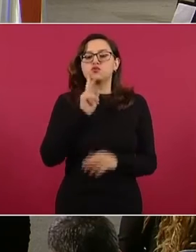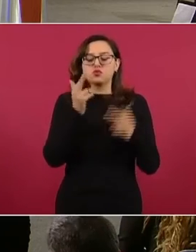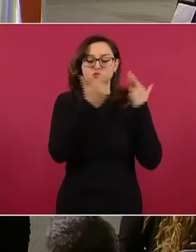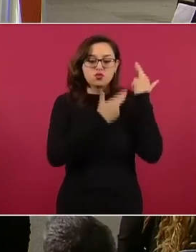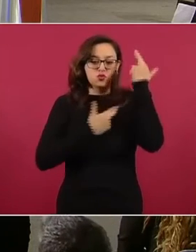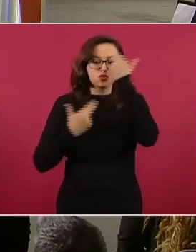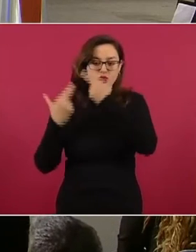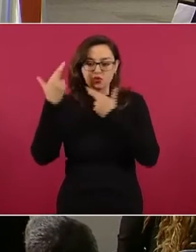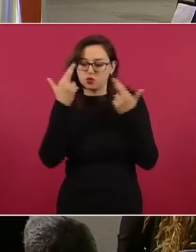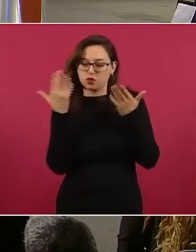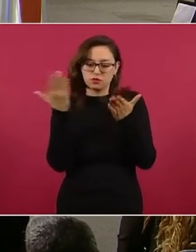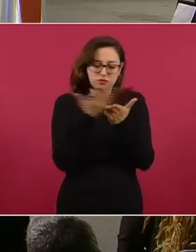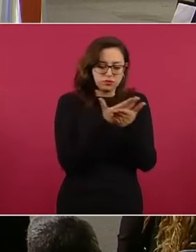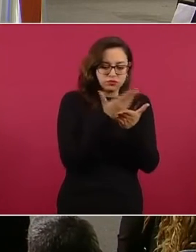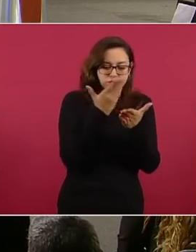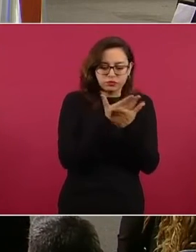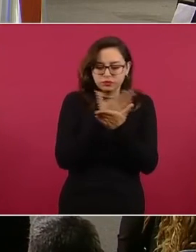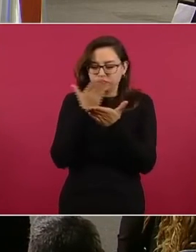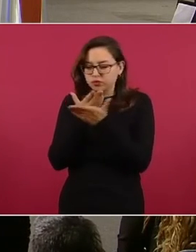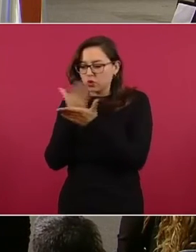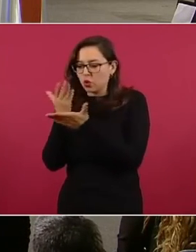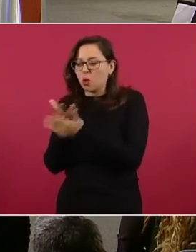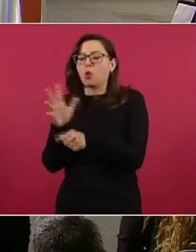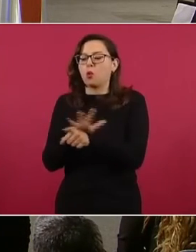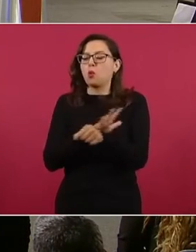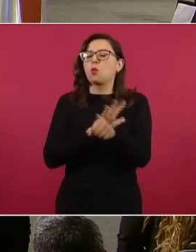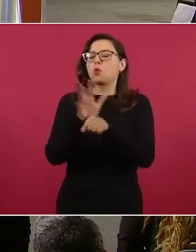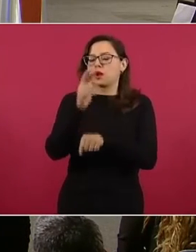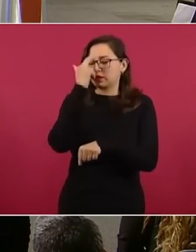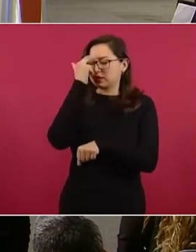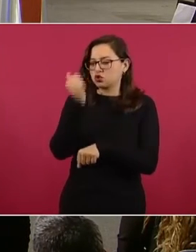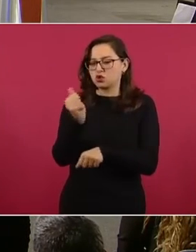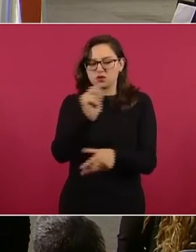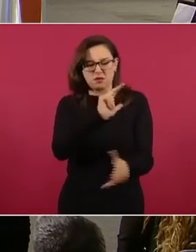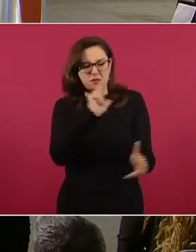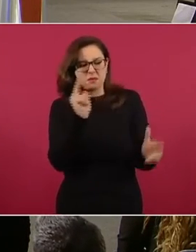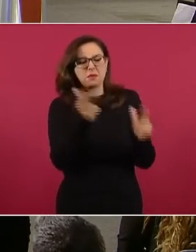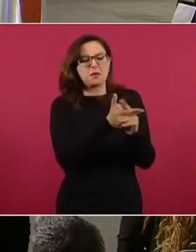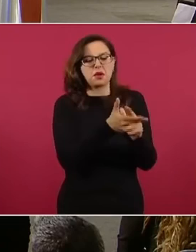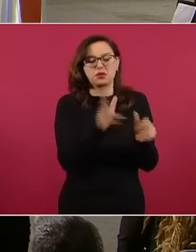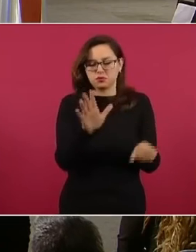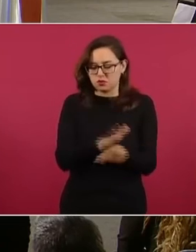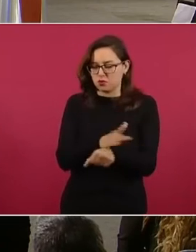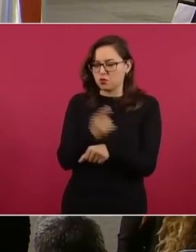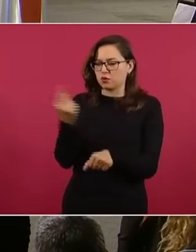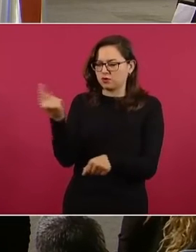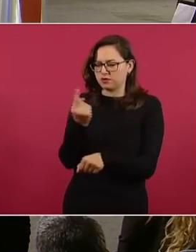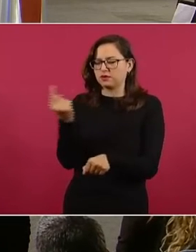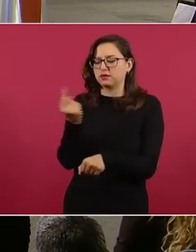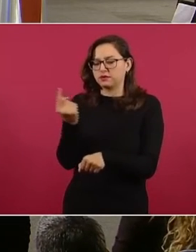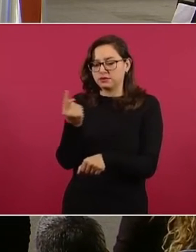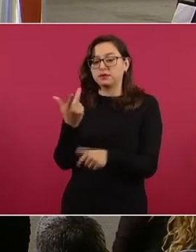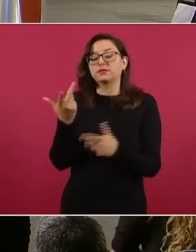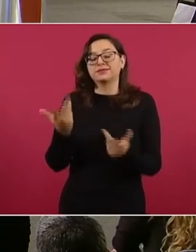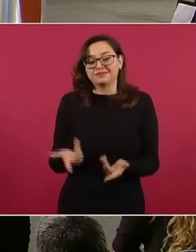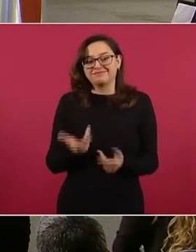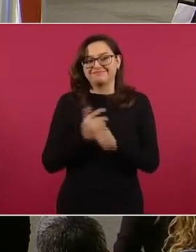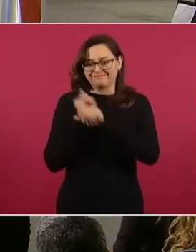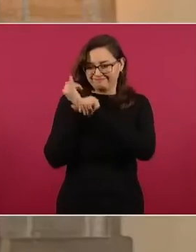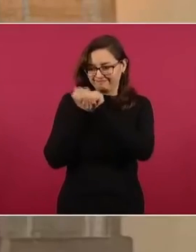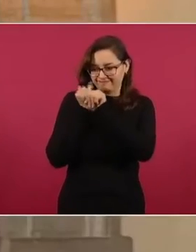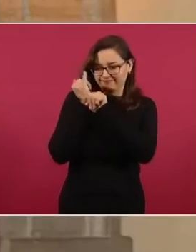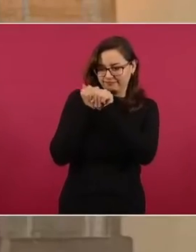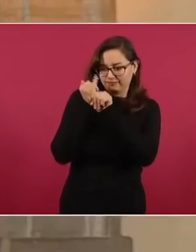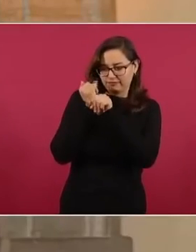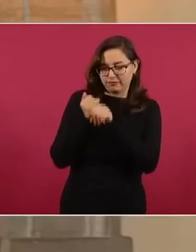permitido ir delimitando el móvil del delito y gracias a las técnicas de investigación ya se tienen